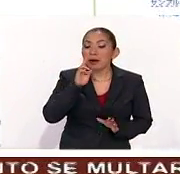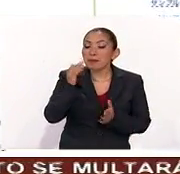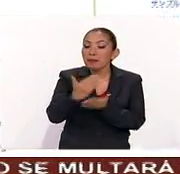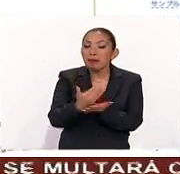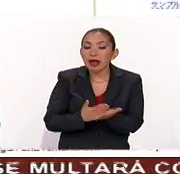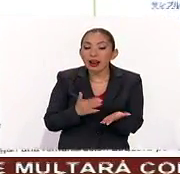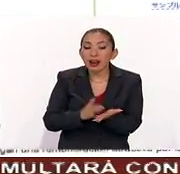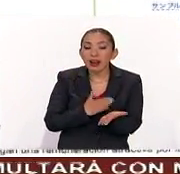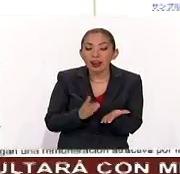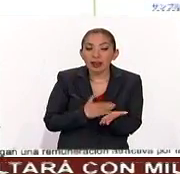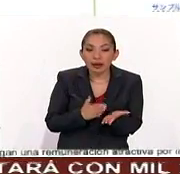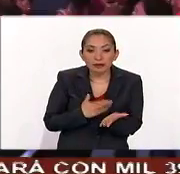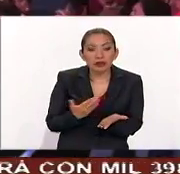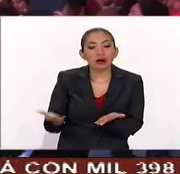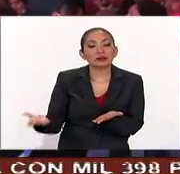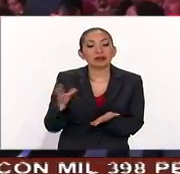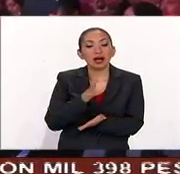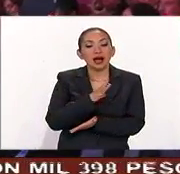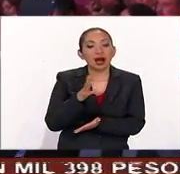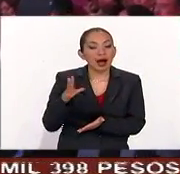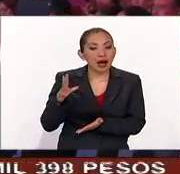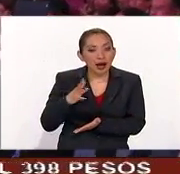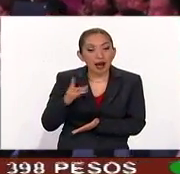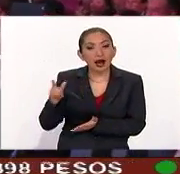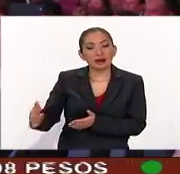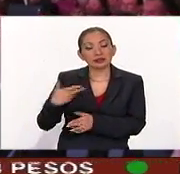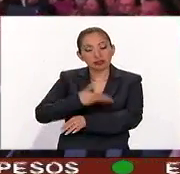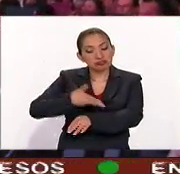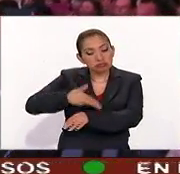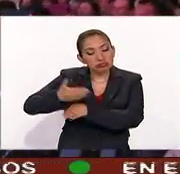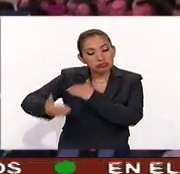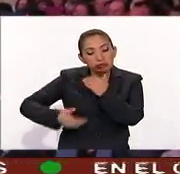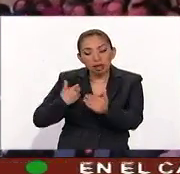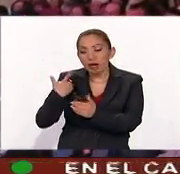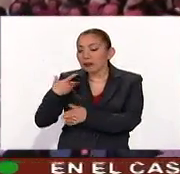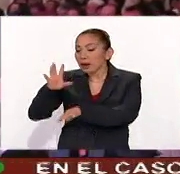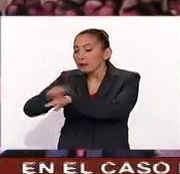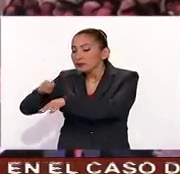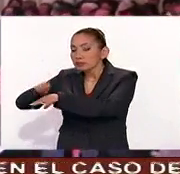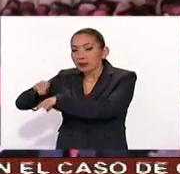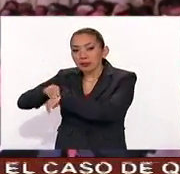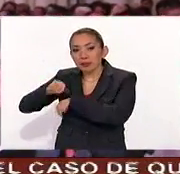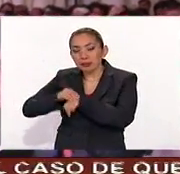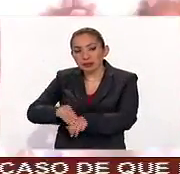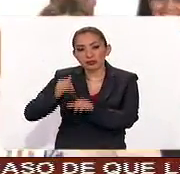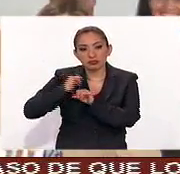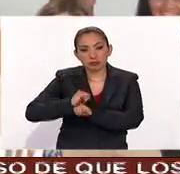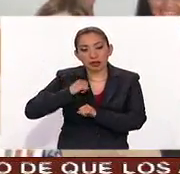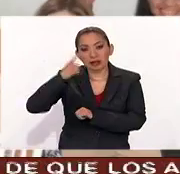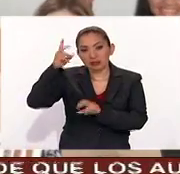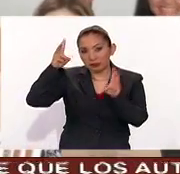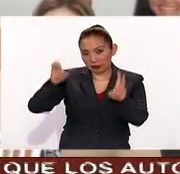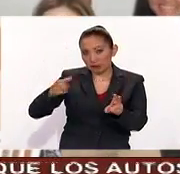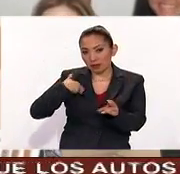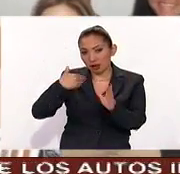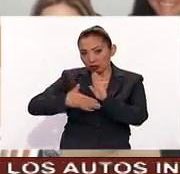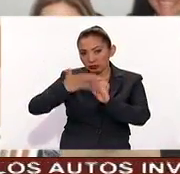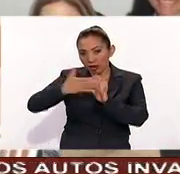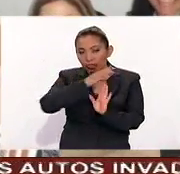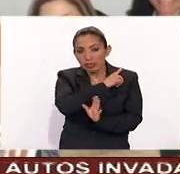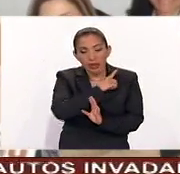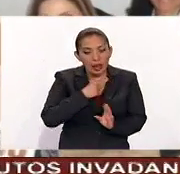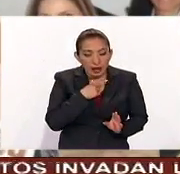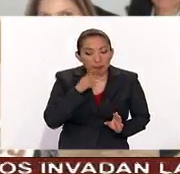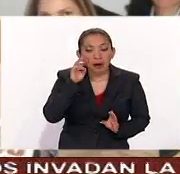documentación que haya pasado por los trámites y los filtros que las autoridades en materia de construcción deben